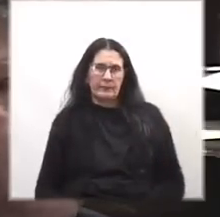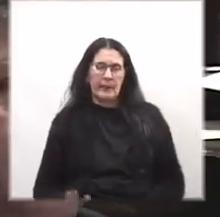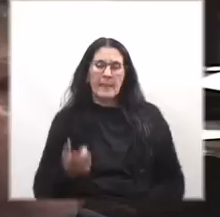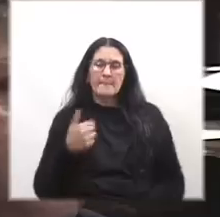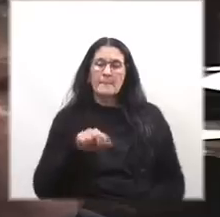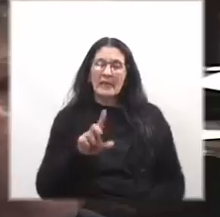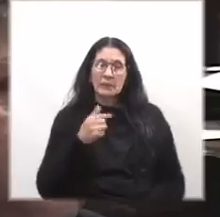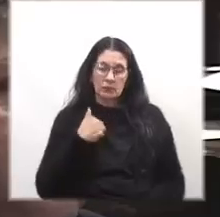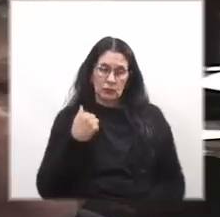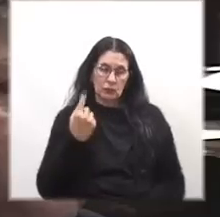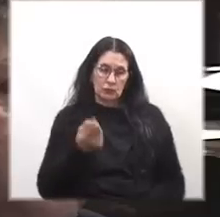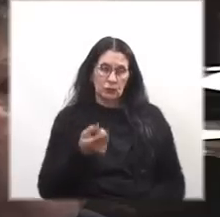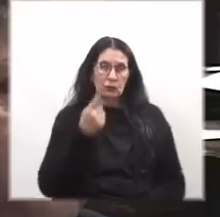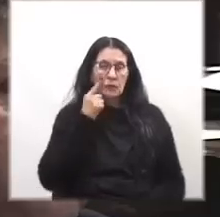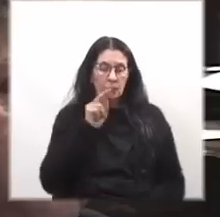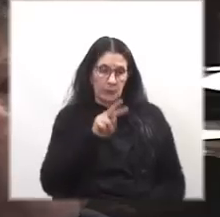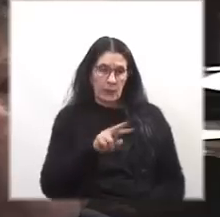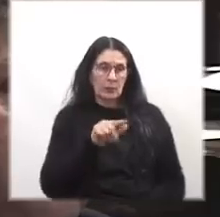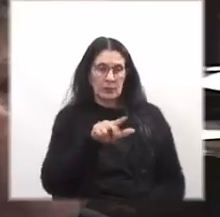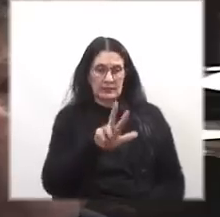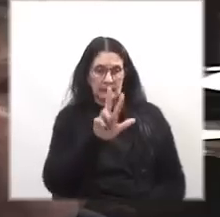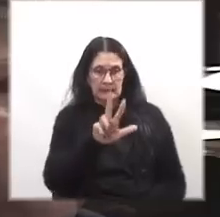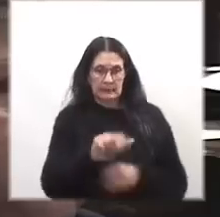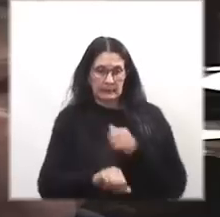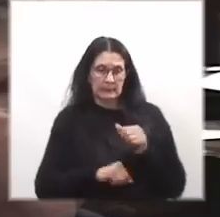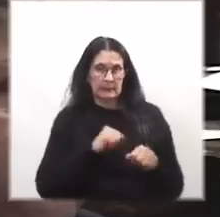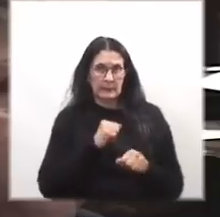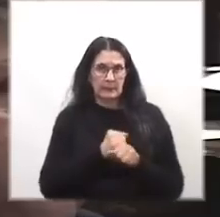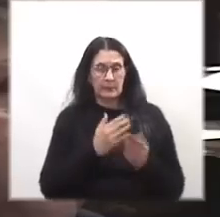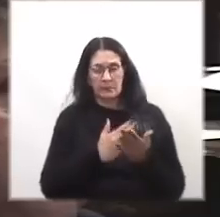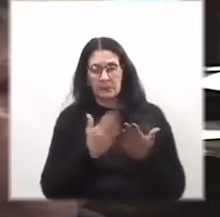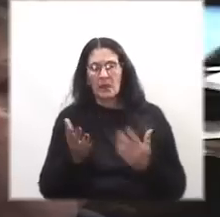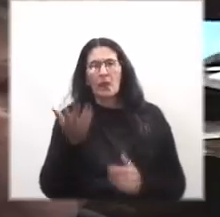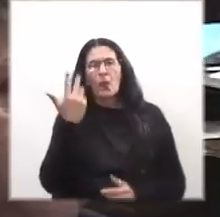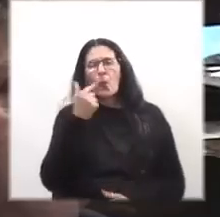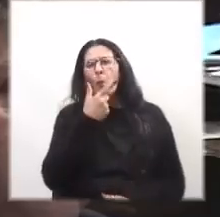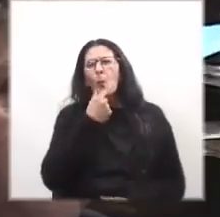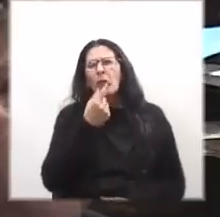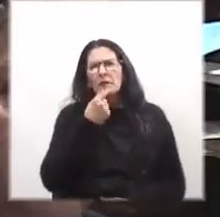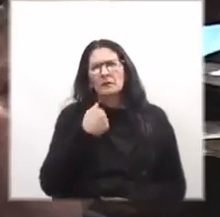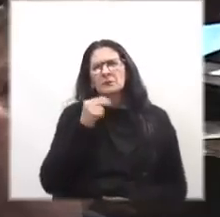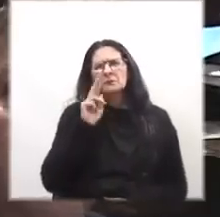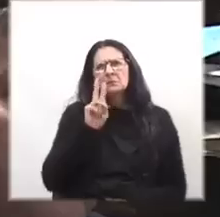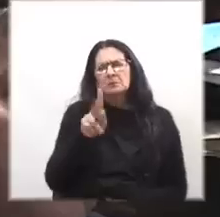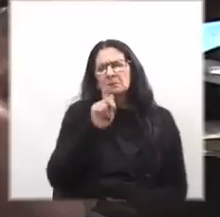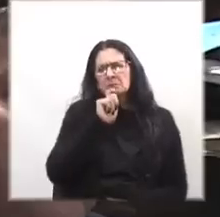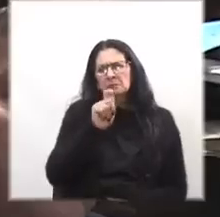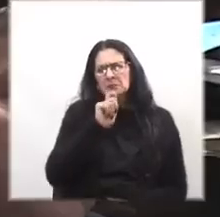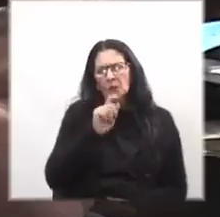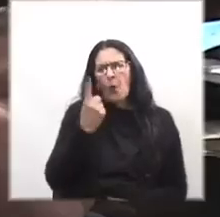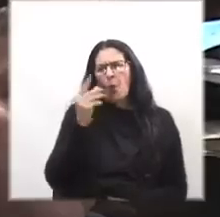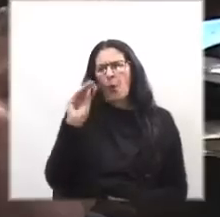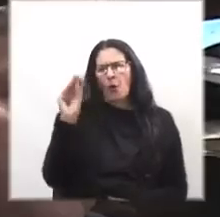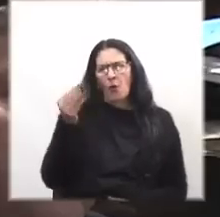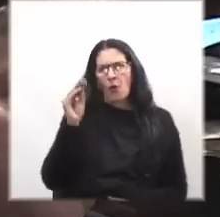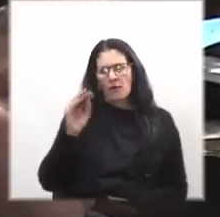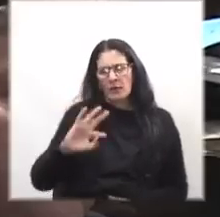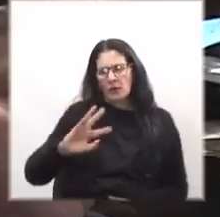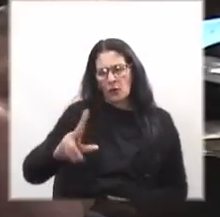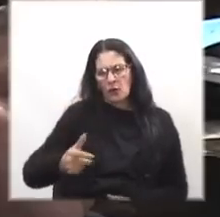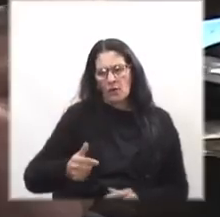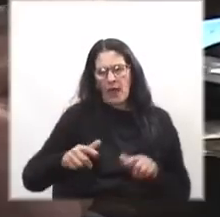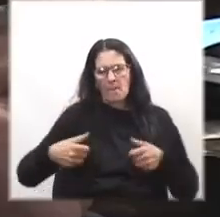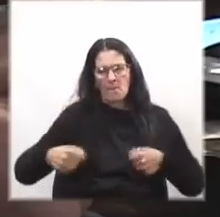Pero nosotros hemos visto aclarar la fiscalía en estos tres años. El juez estaba mirando el informativo de la televisión y vio con joven y le rapiñan una moto y una mochila.